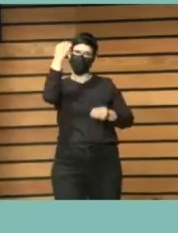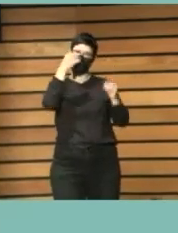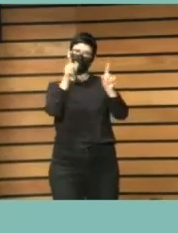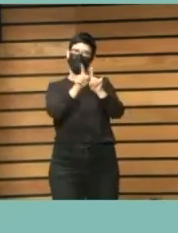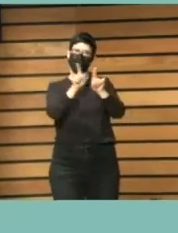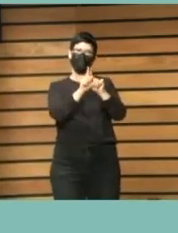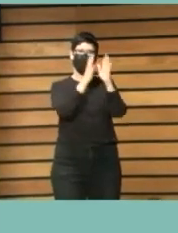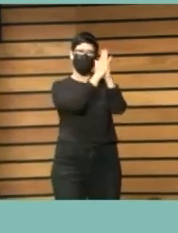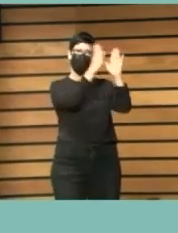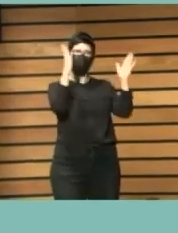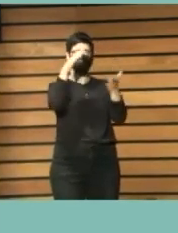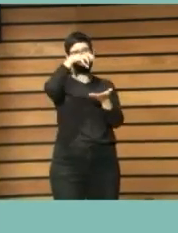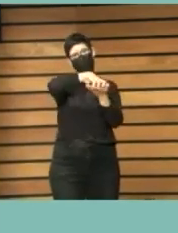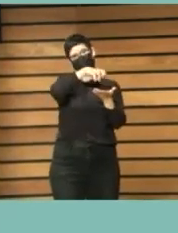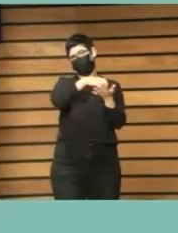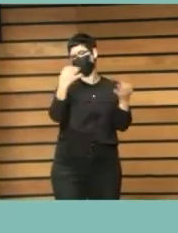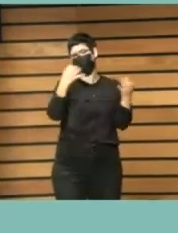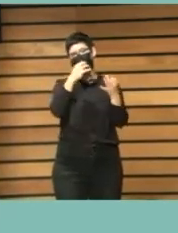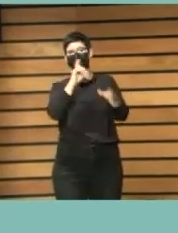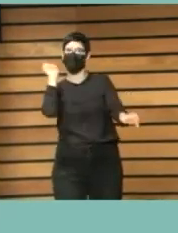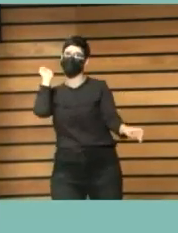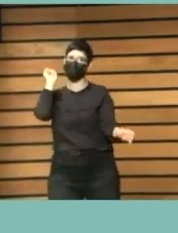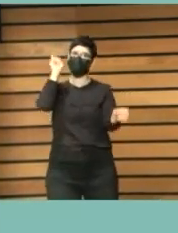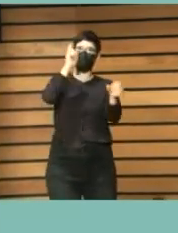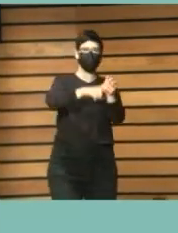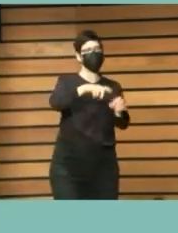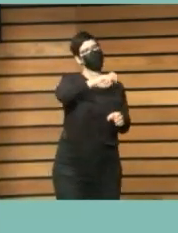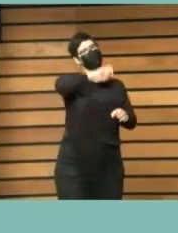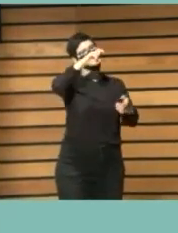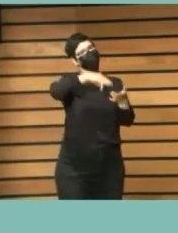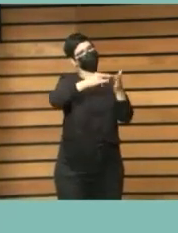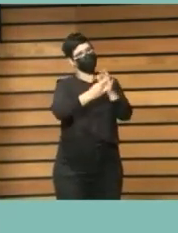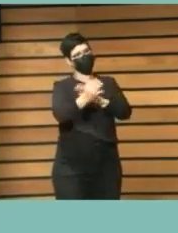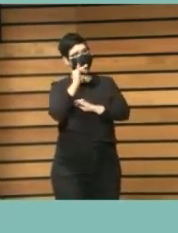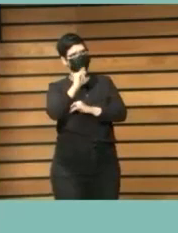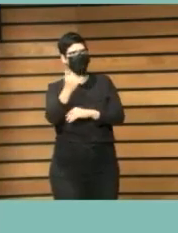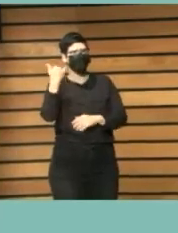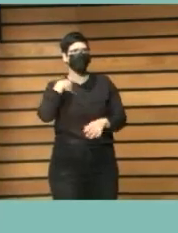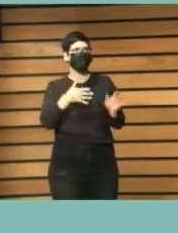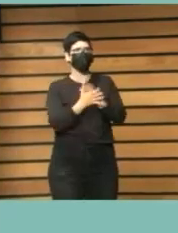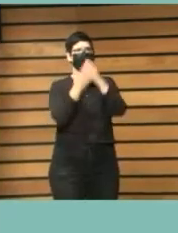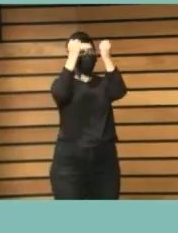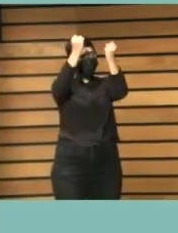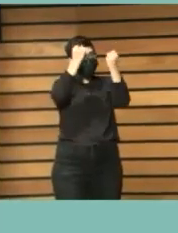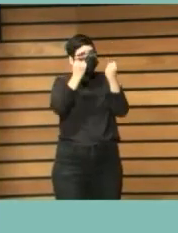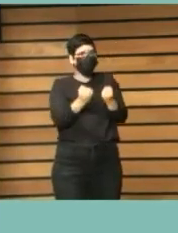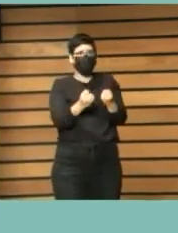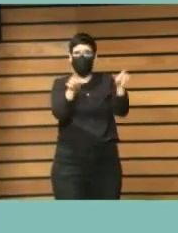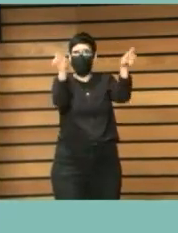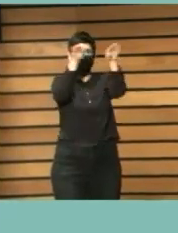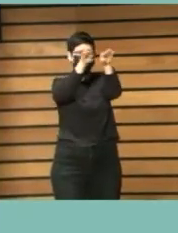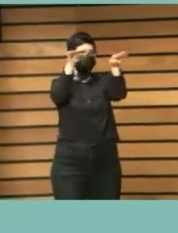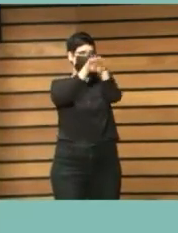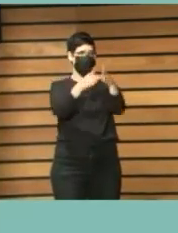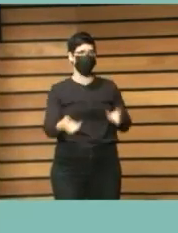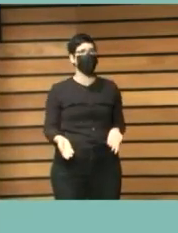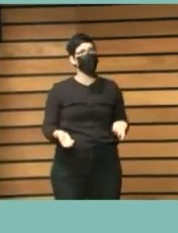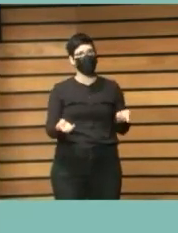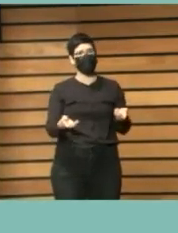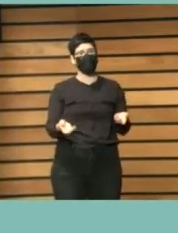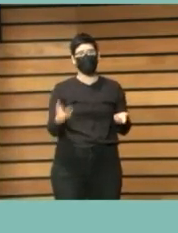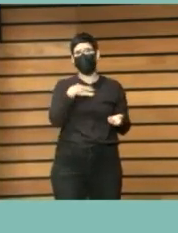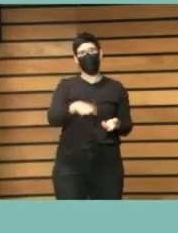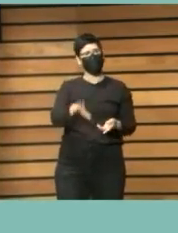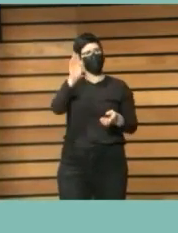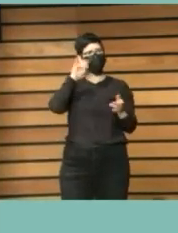bibliotecas deberían sumarse a esos otros que ya existen como una institución más lo que no puedo entender es que nos hayamos quedado